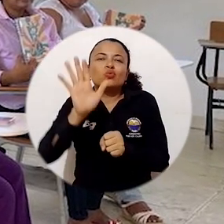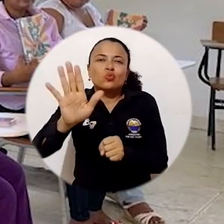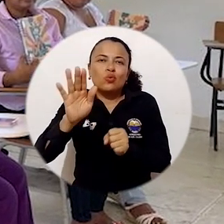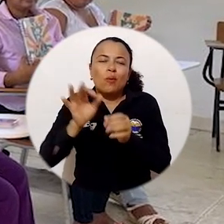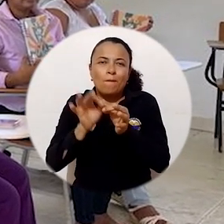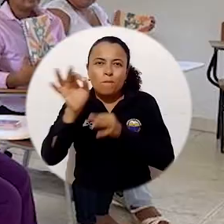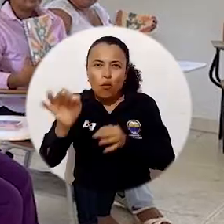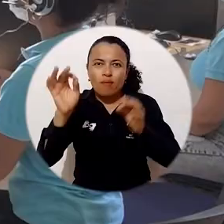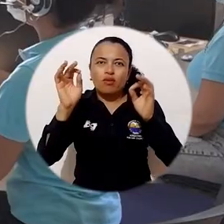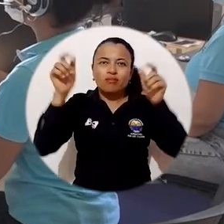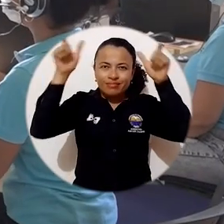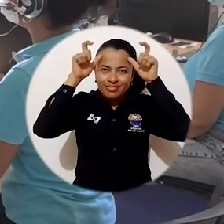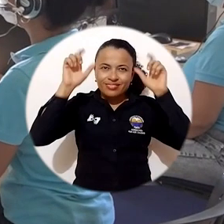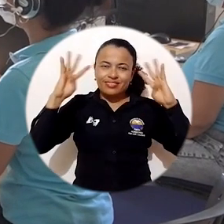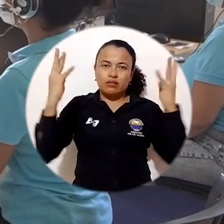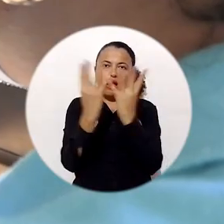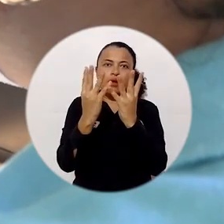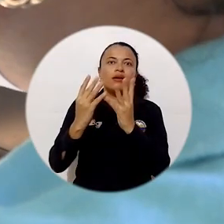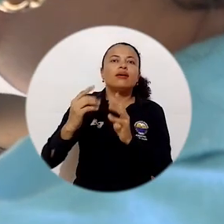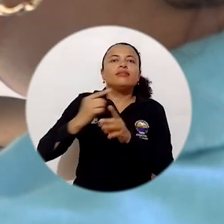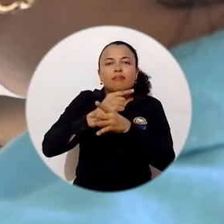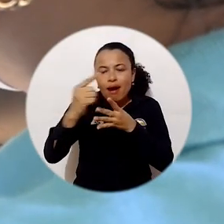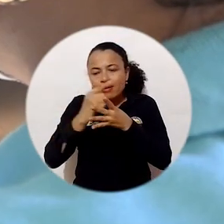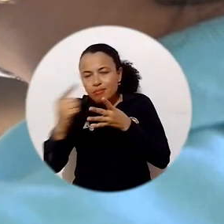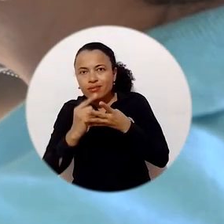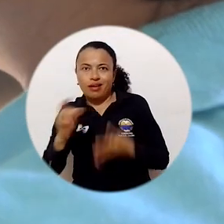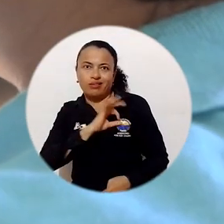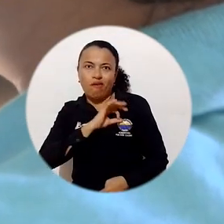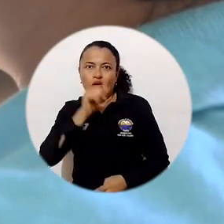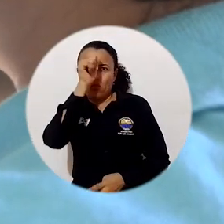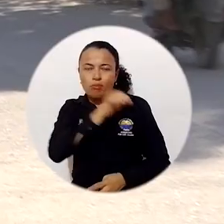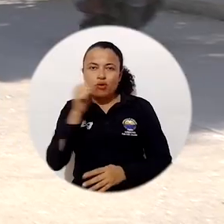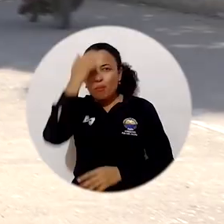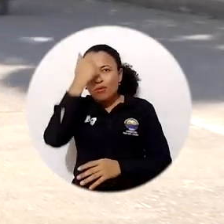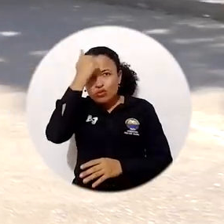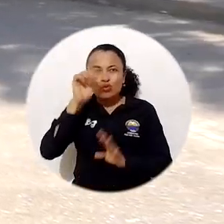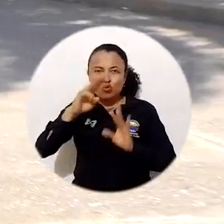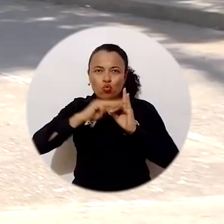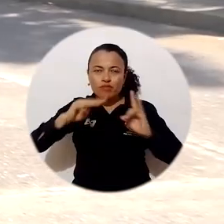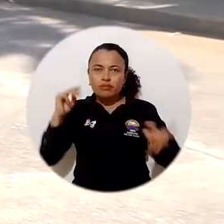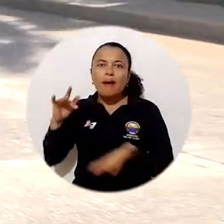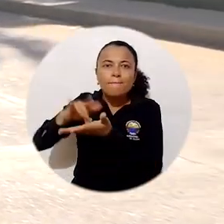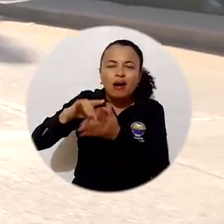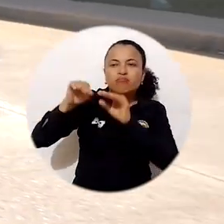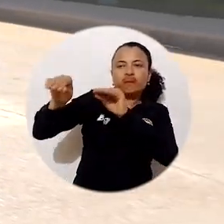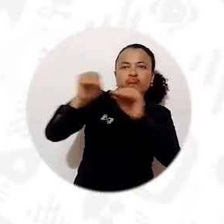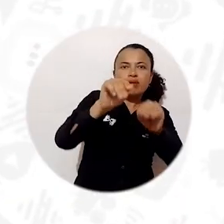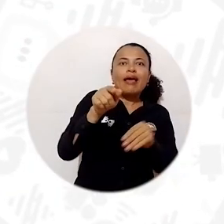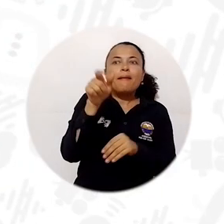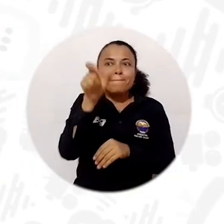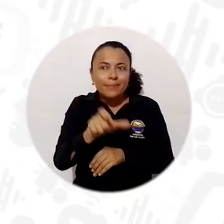Santa Ana, donde cada fin de semana llegan los docentes de la universidad a impartir conocimiento para que ella y los demás